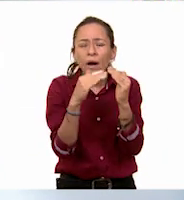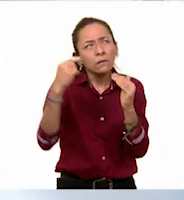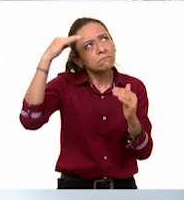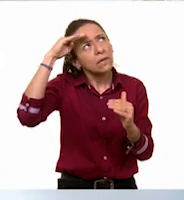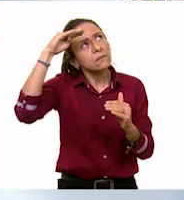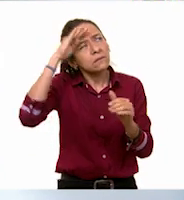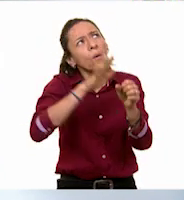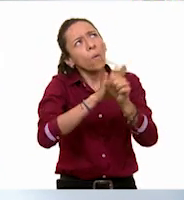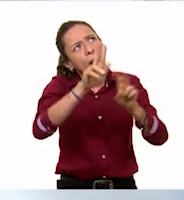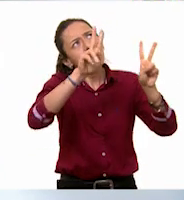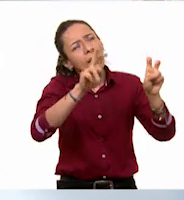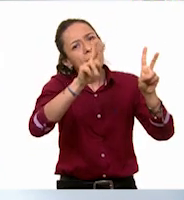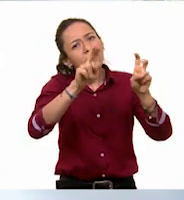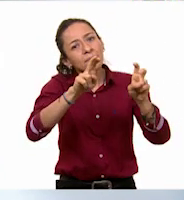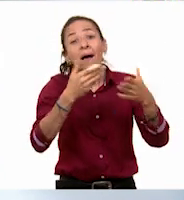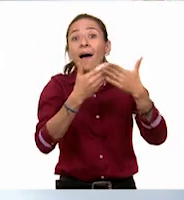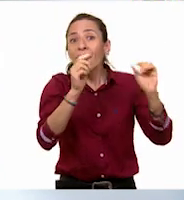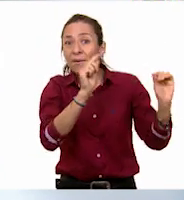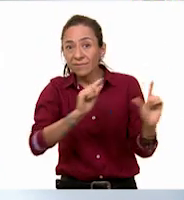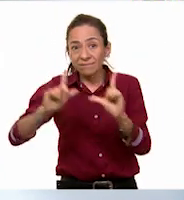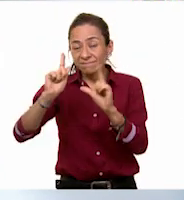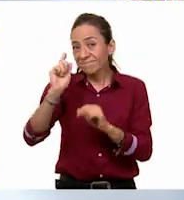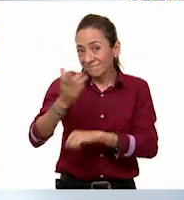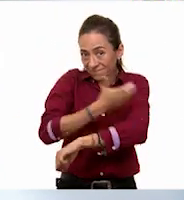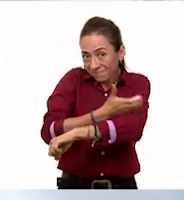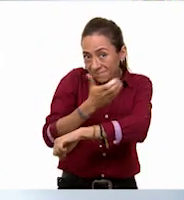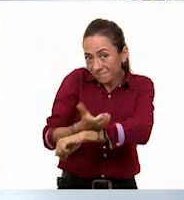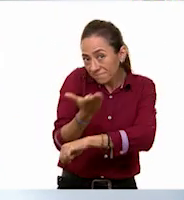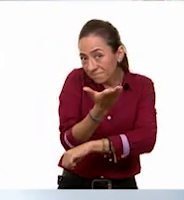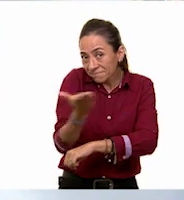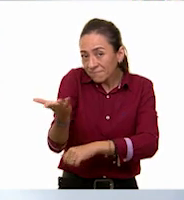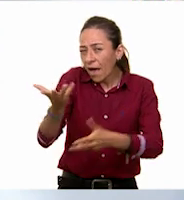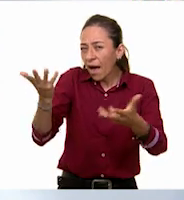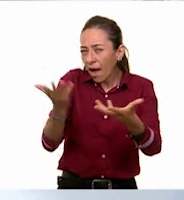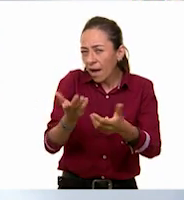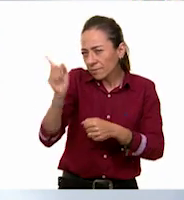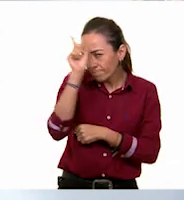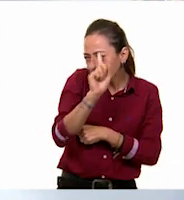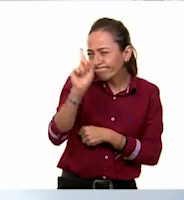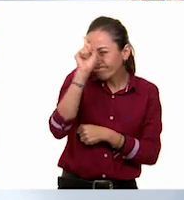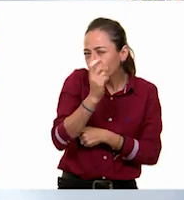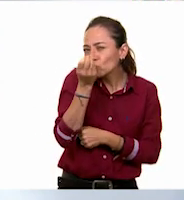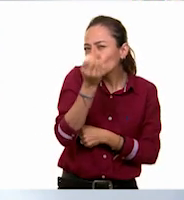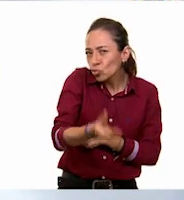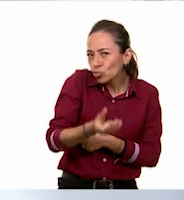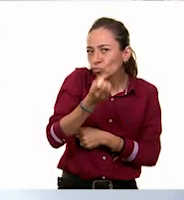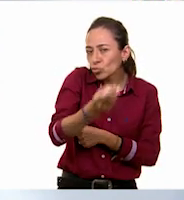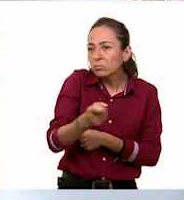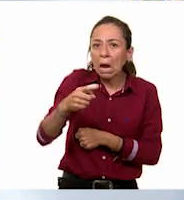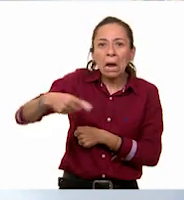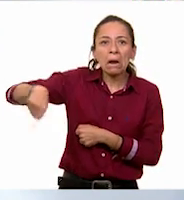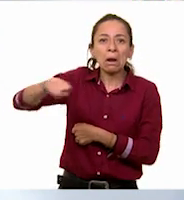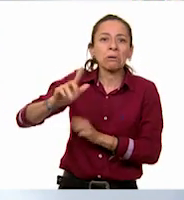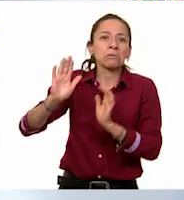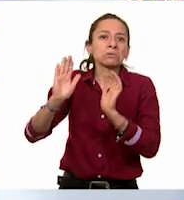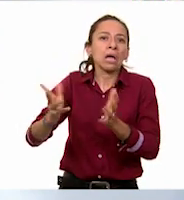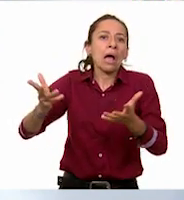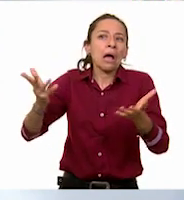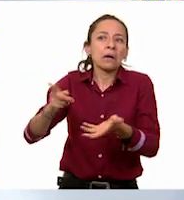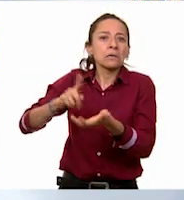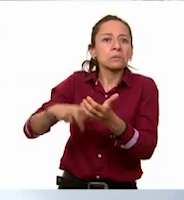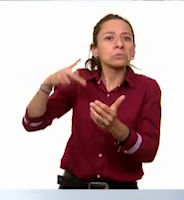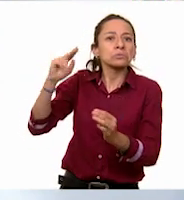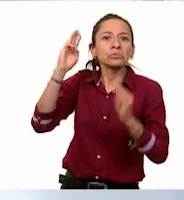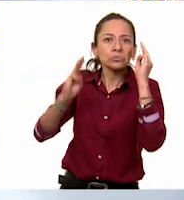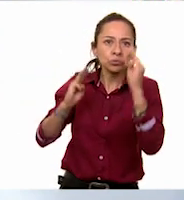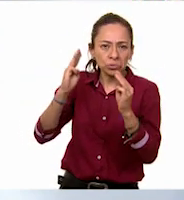escuchar a algunos compañeros que nos van a hacer algunas recomendaciones sobre lo que ellos pusieron en su museo. ¿Quieres verlo, Pili? Por supuesto que